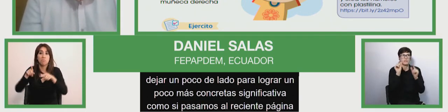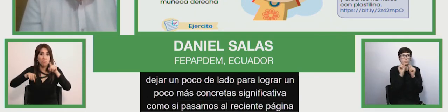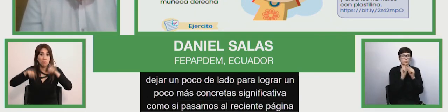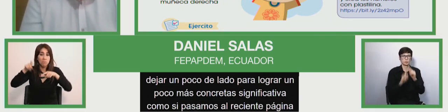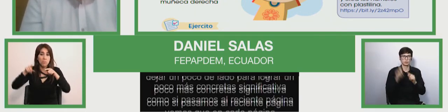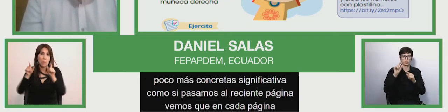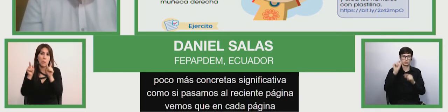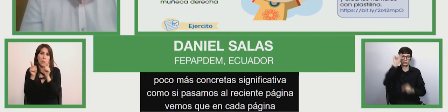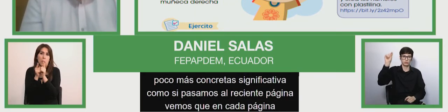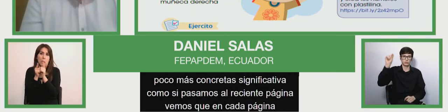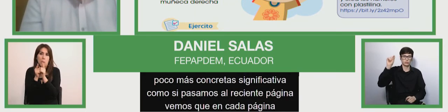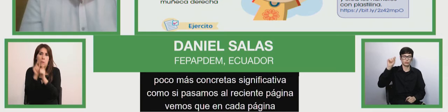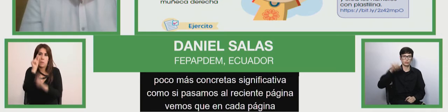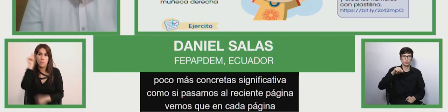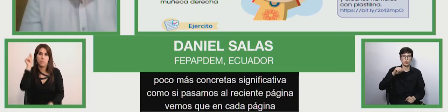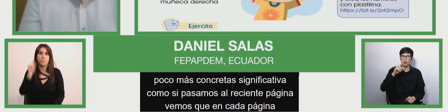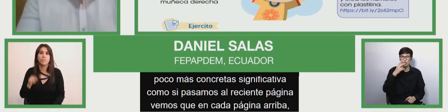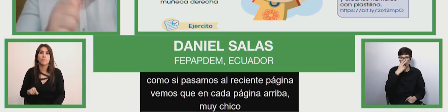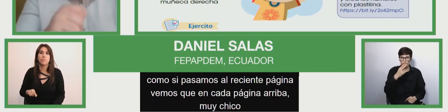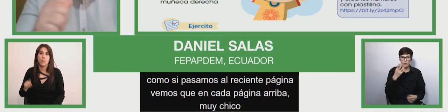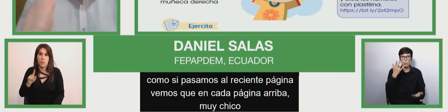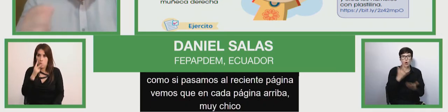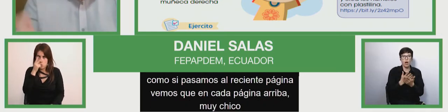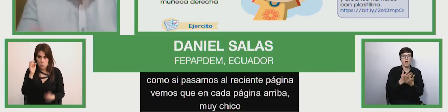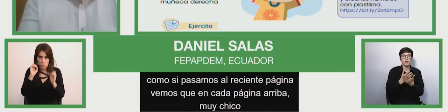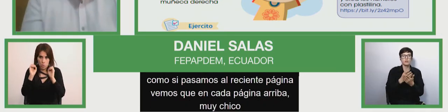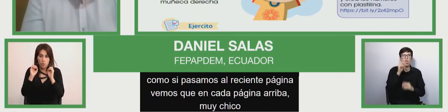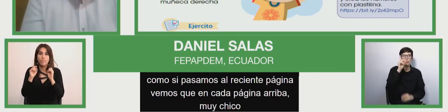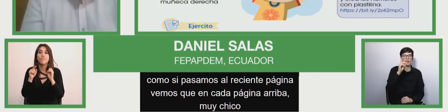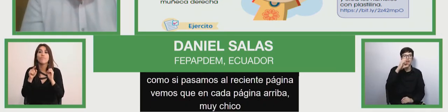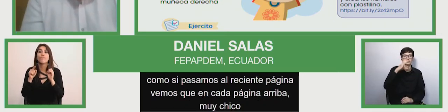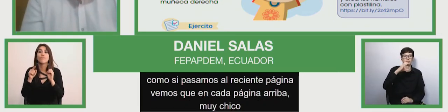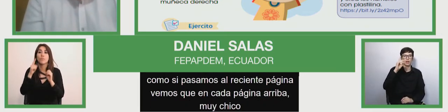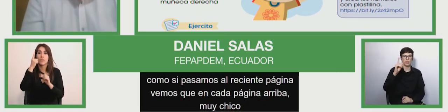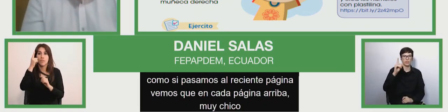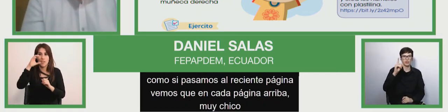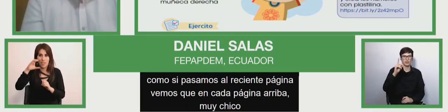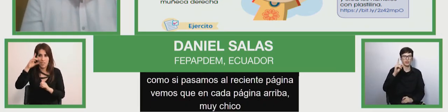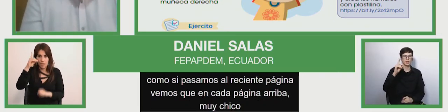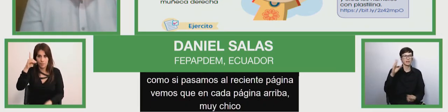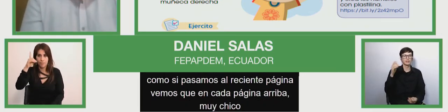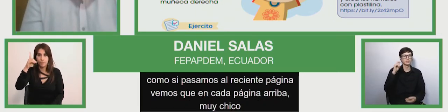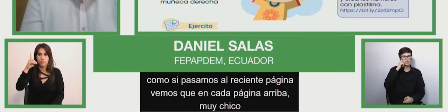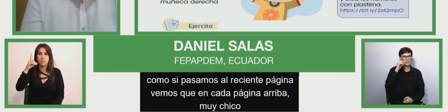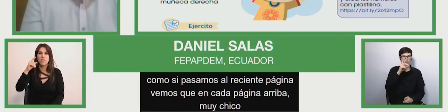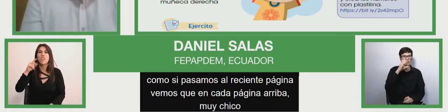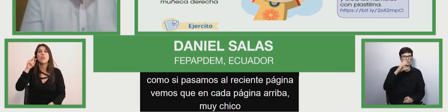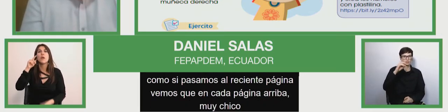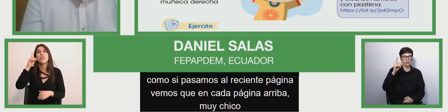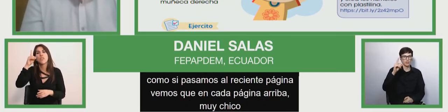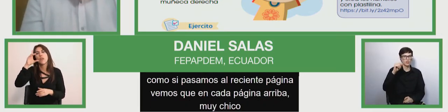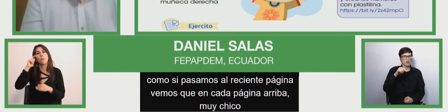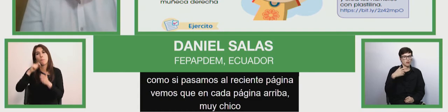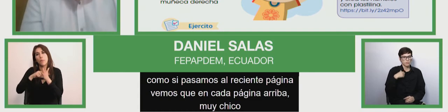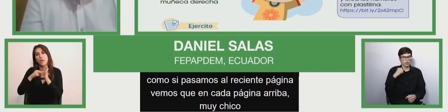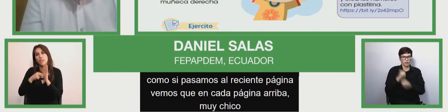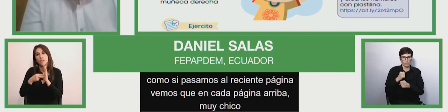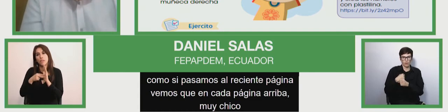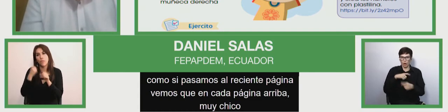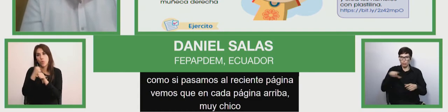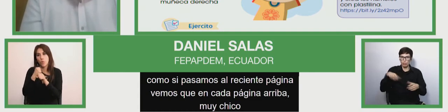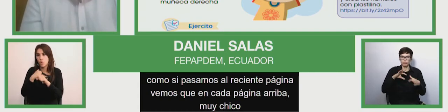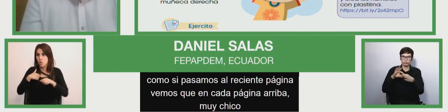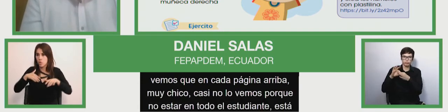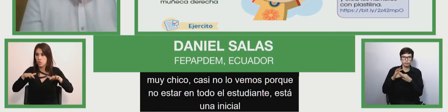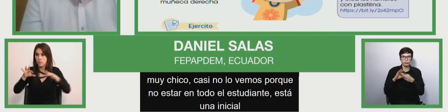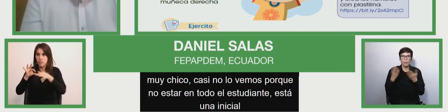porque no está orientado al estudiante está unas iniciales DCD expresa con criterio de desempeño que ustedes estamos trabajando con el código de nuestro currículo